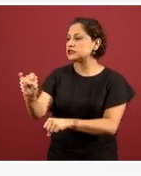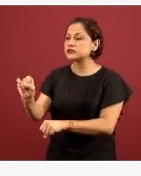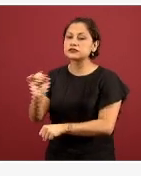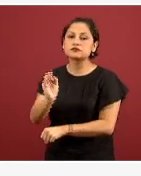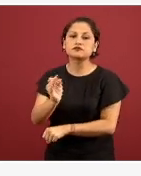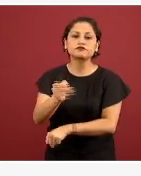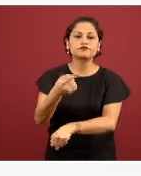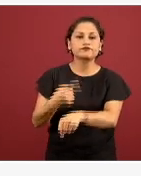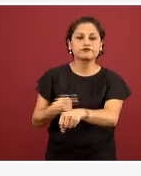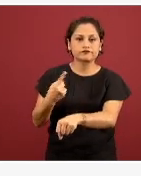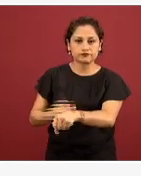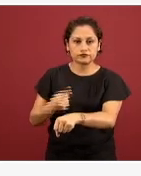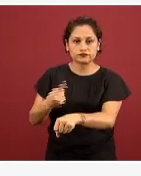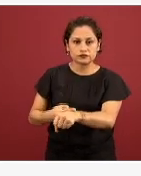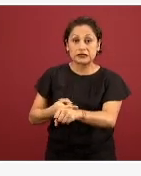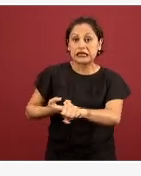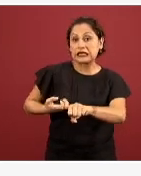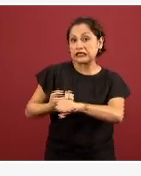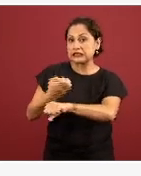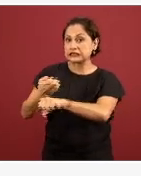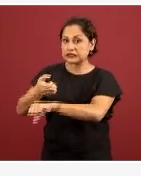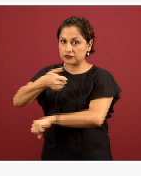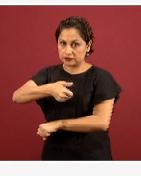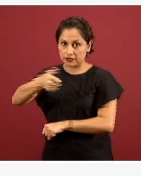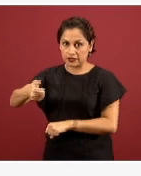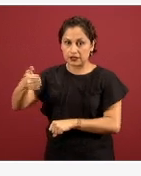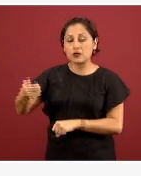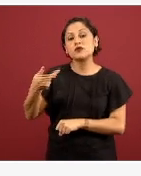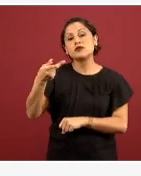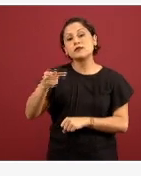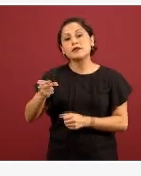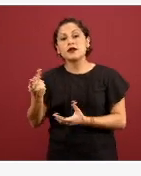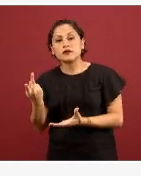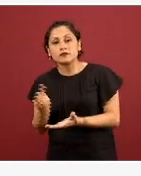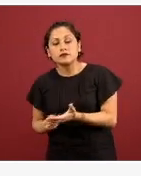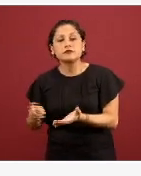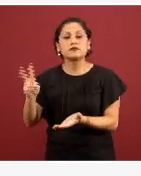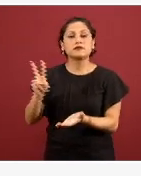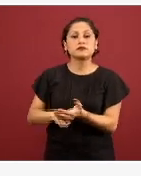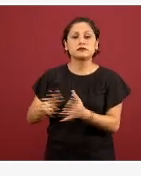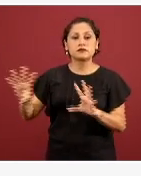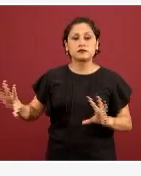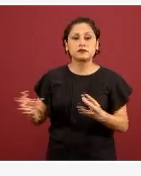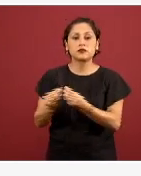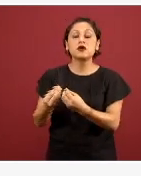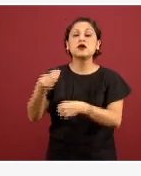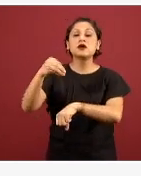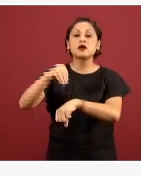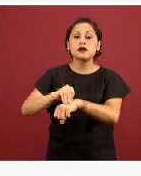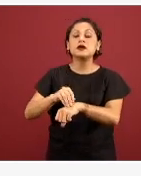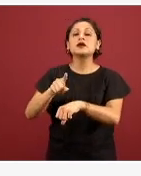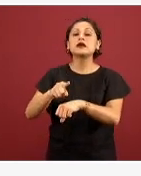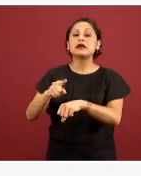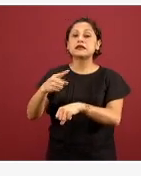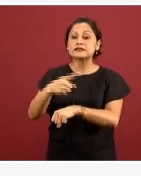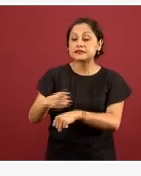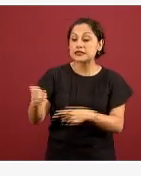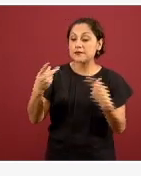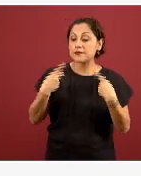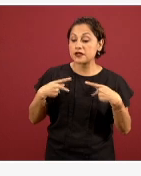las entidades federativas, pero además en el otro eje nos da la tasa de incidencia por cien mil habitantes, entonces tenemos